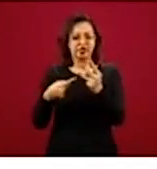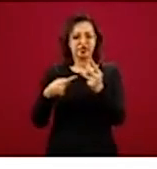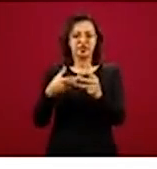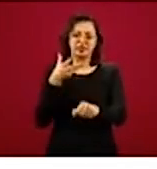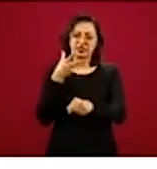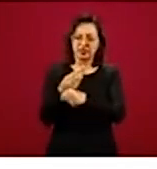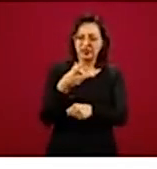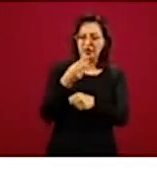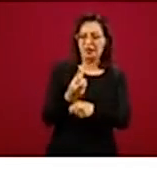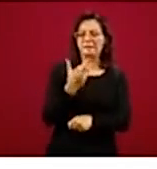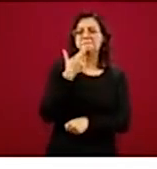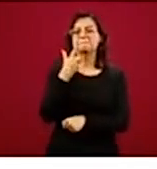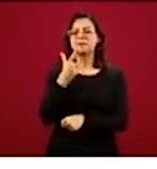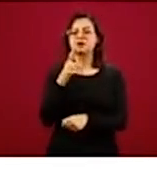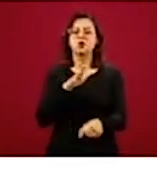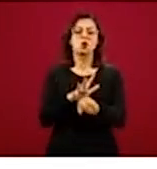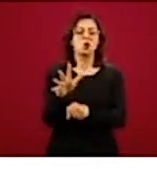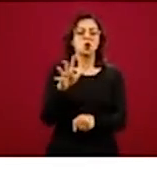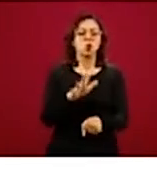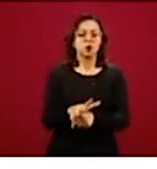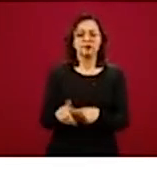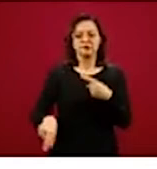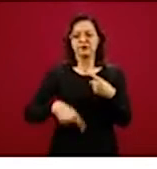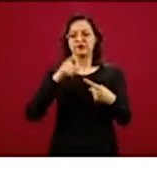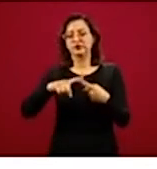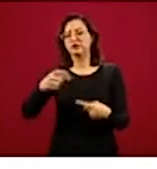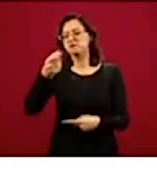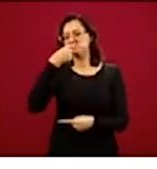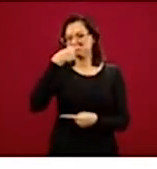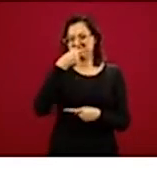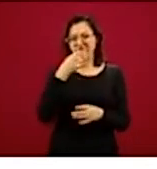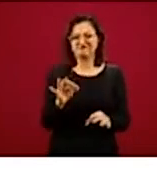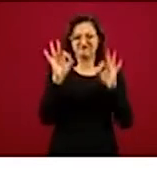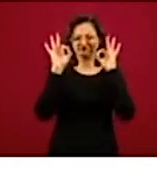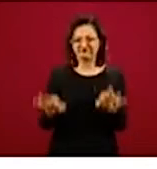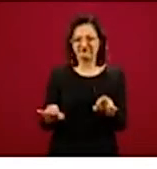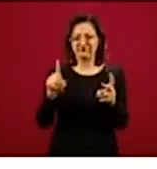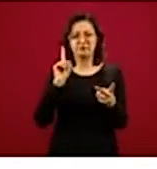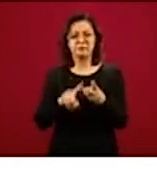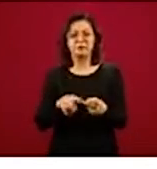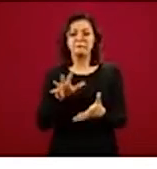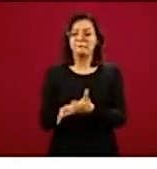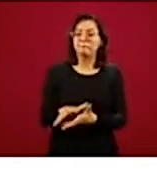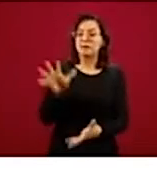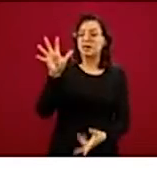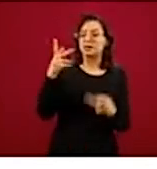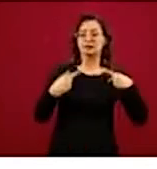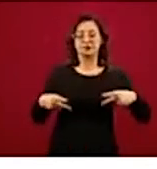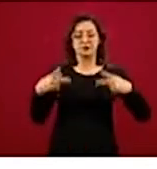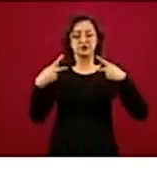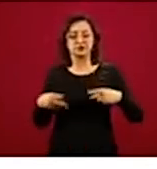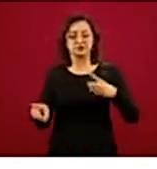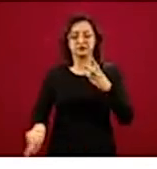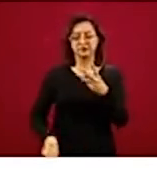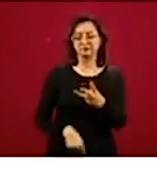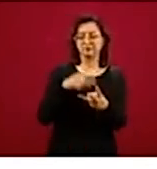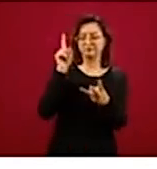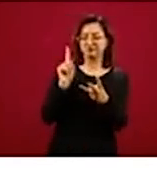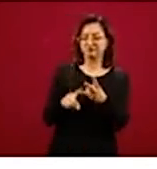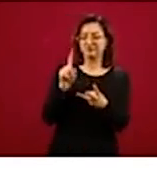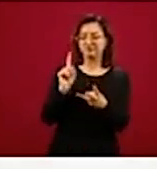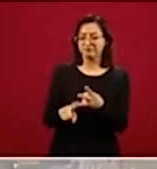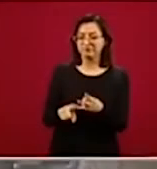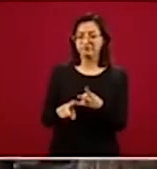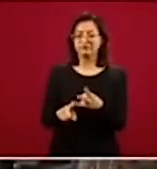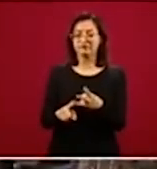en garantizar los mejores medicamentos para la mayor cantidad de personas y que al hacerlo de esta manera, a través de